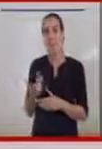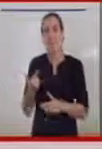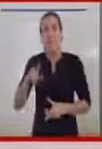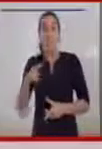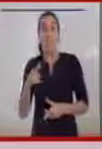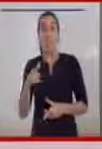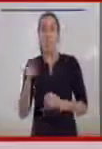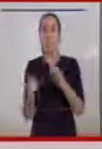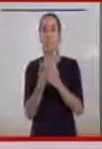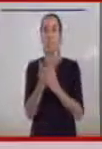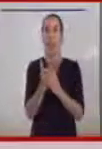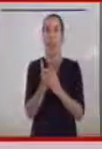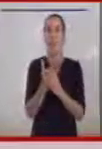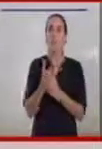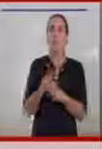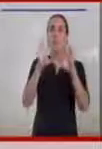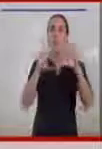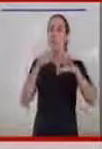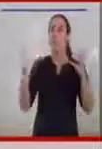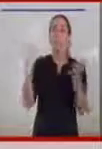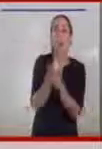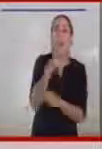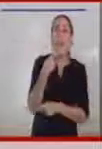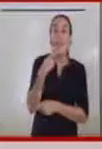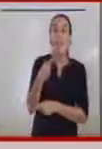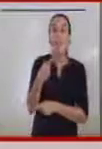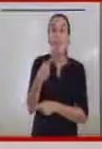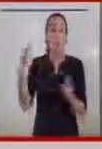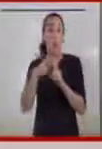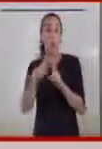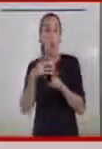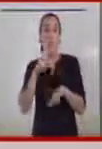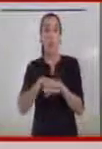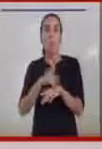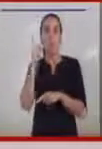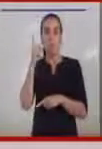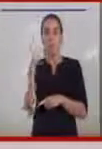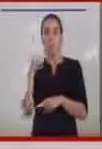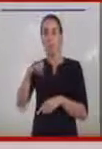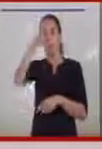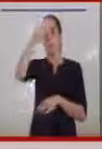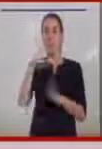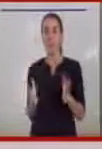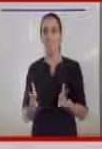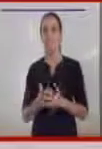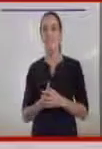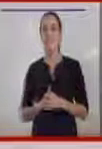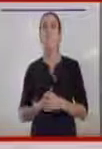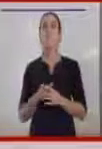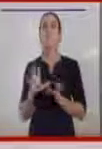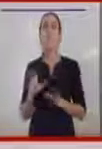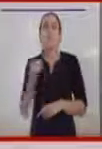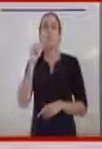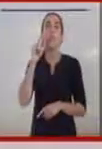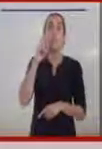mañana me ha valido todo lo que han dicho para dejarme casi estupefacta. Y él me dijo, simplemente, pues di